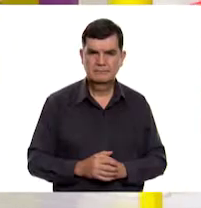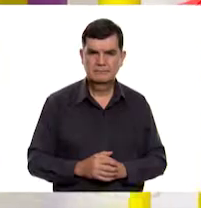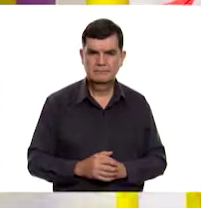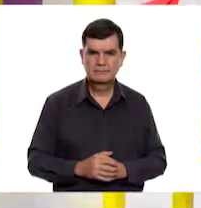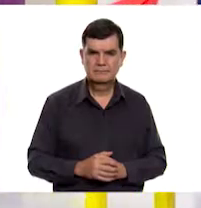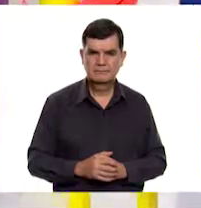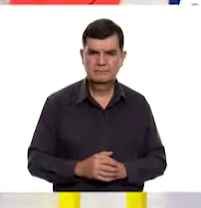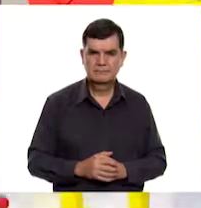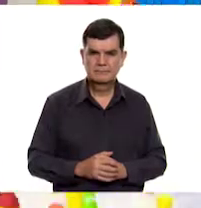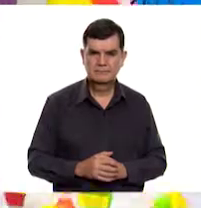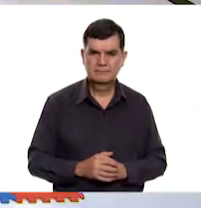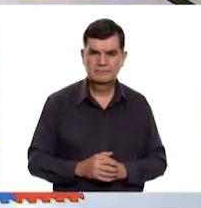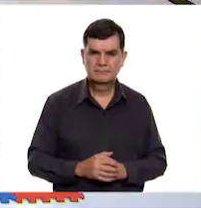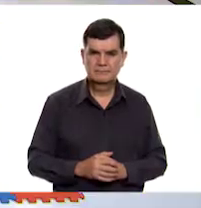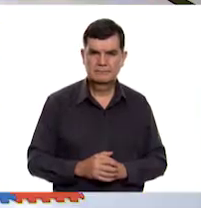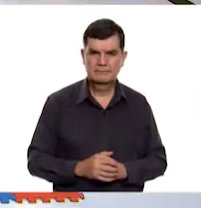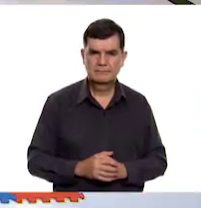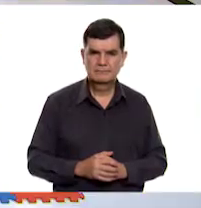A ver,